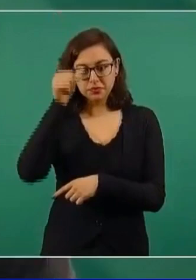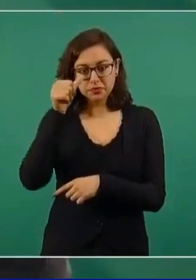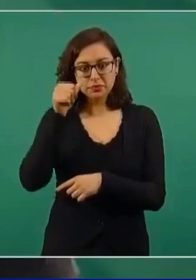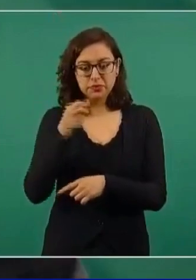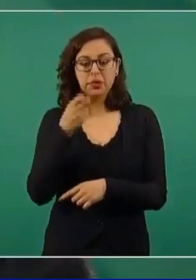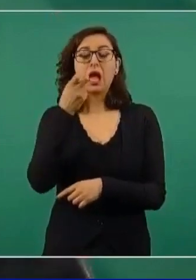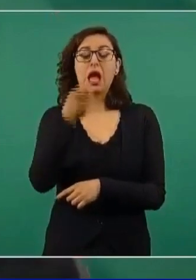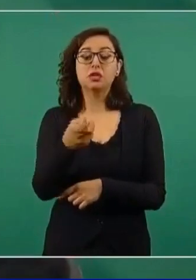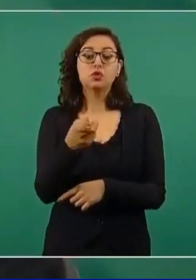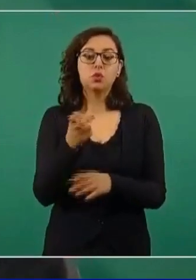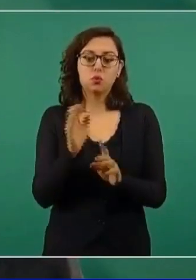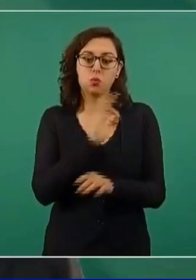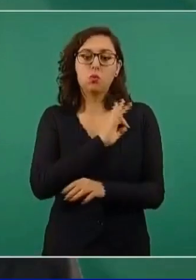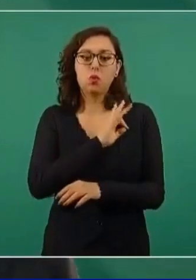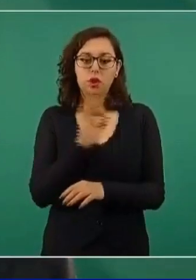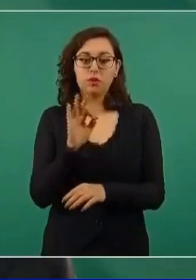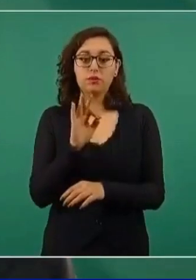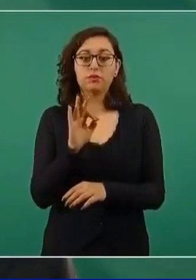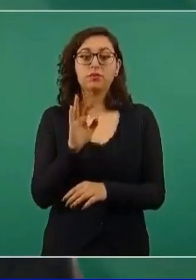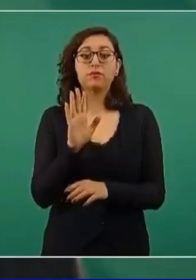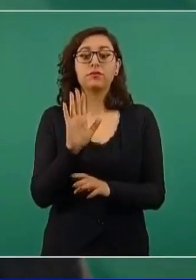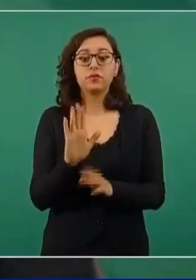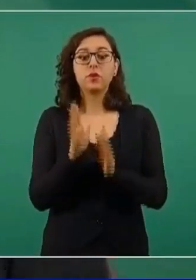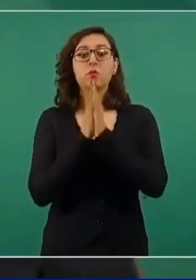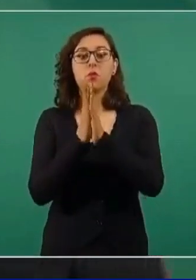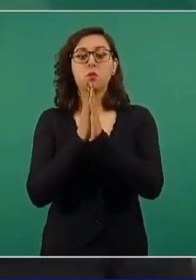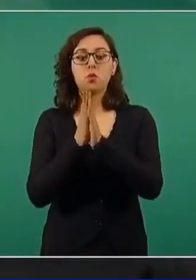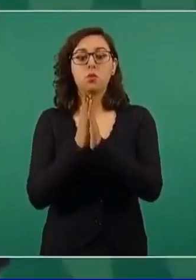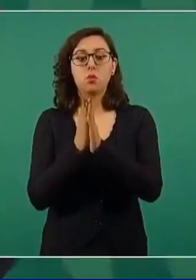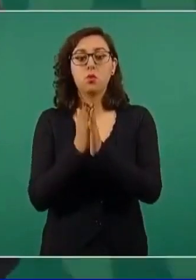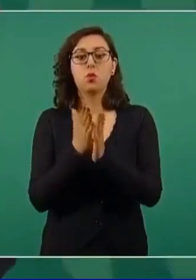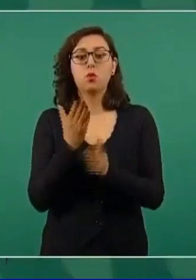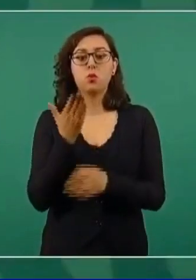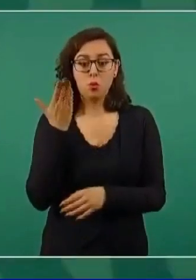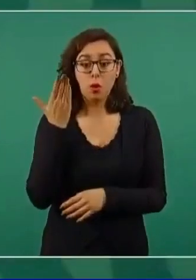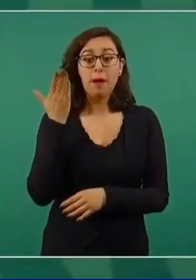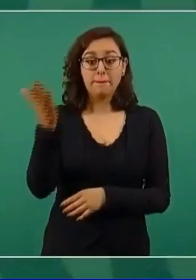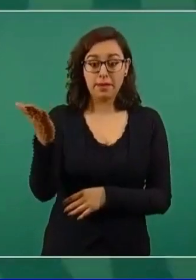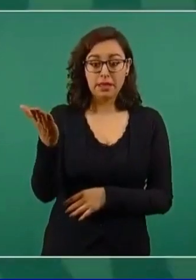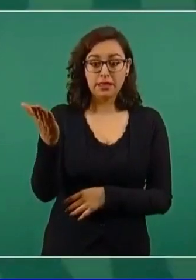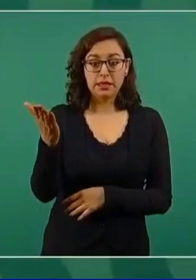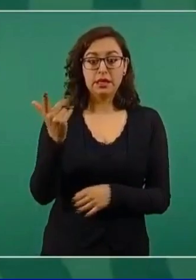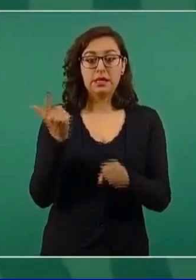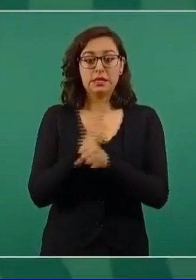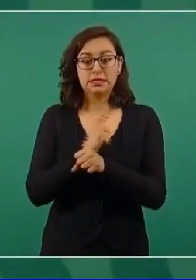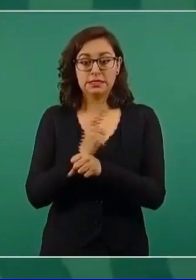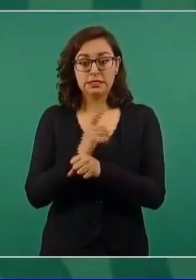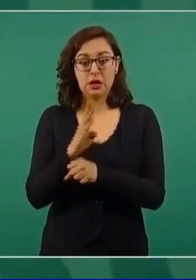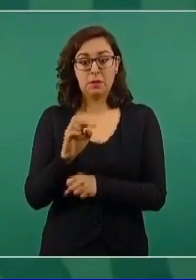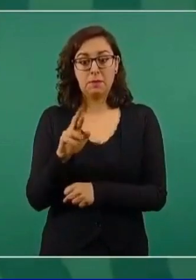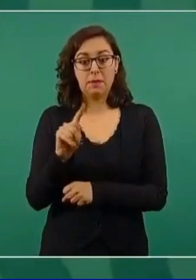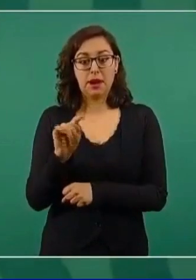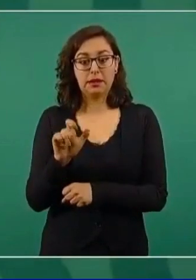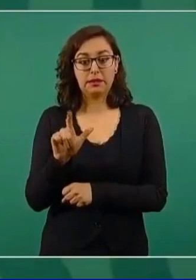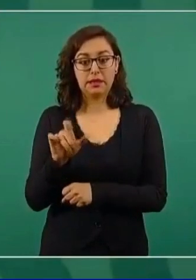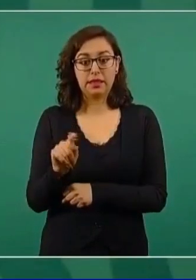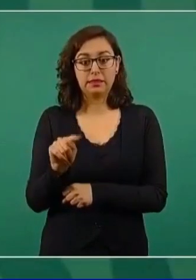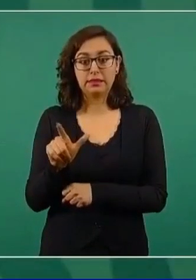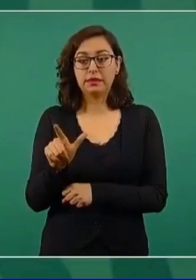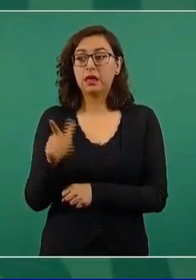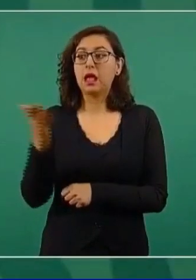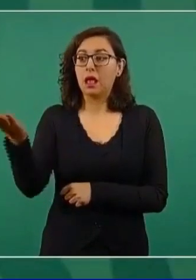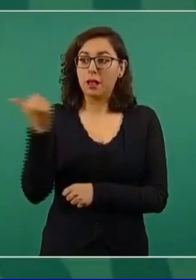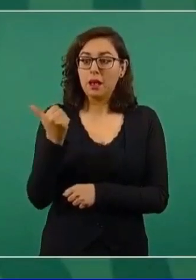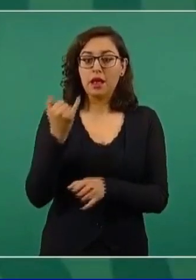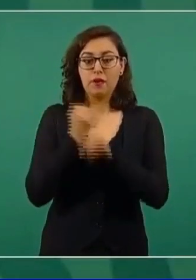Eso es lo que puedo comentar. Y le voy a pedir al licenciado Bartlett que nos informe